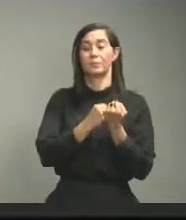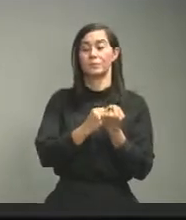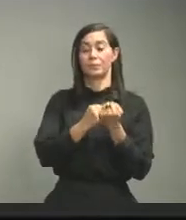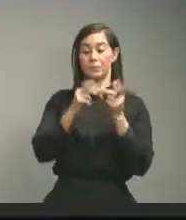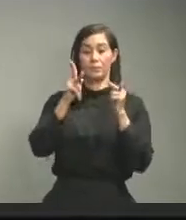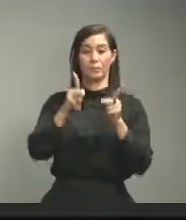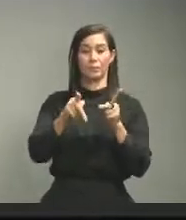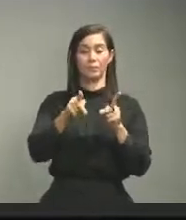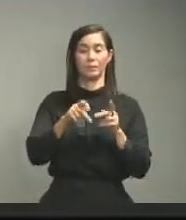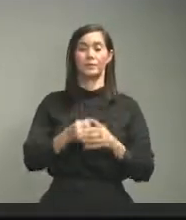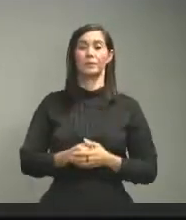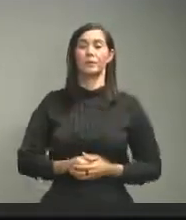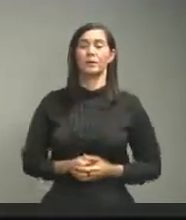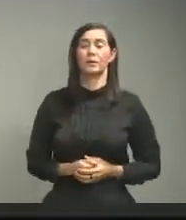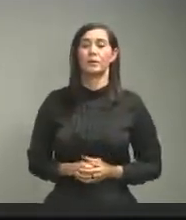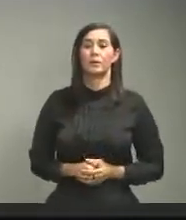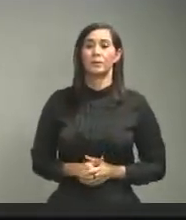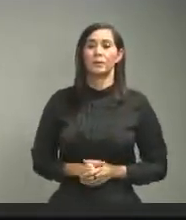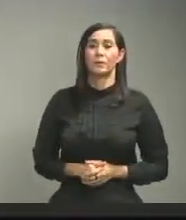esta enfermedad